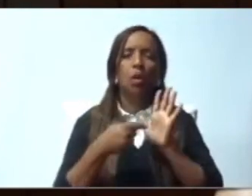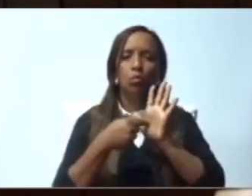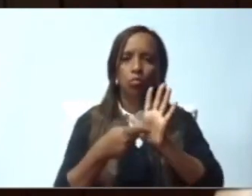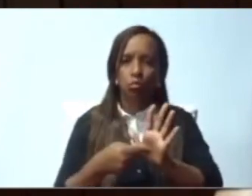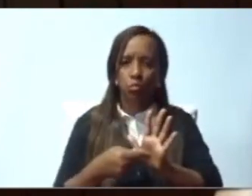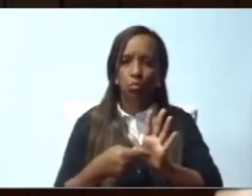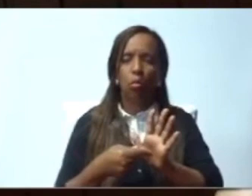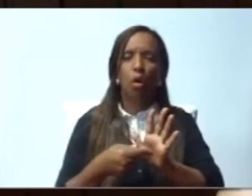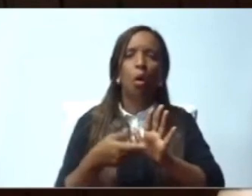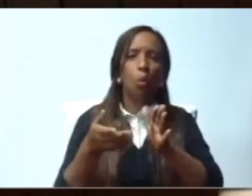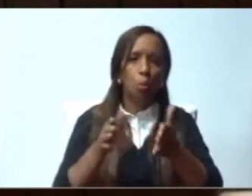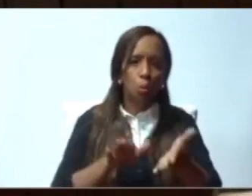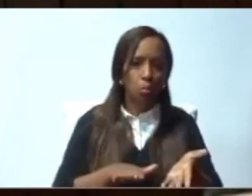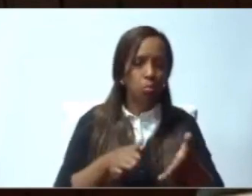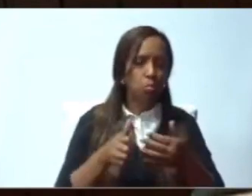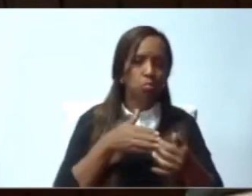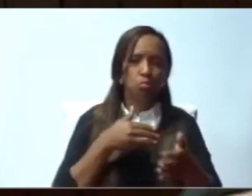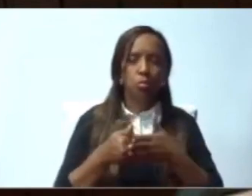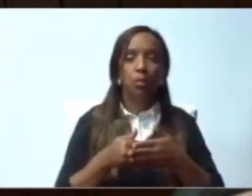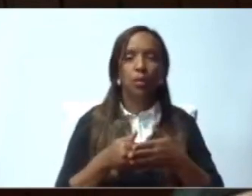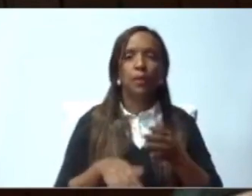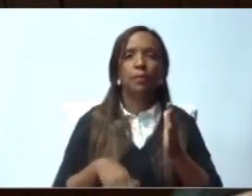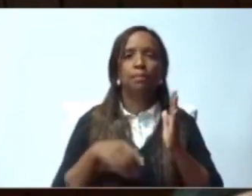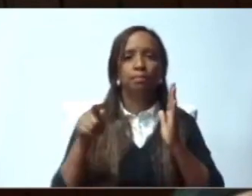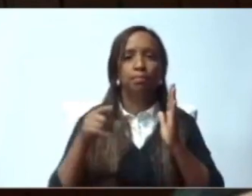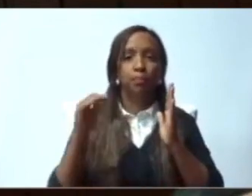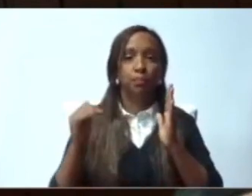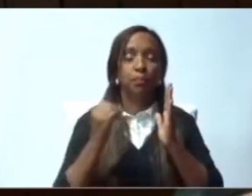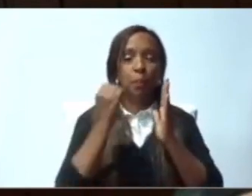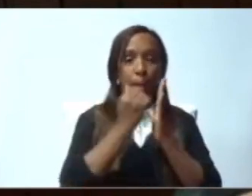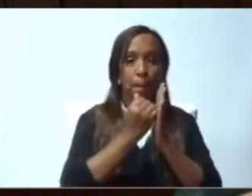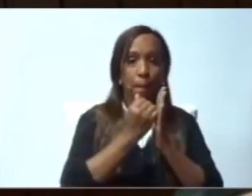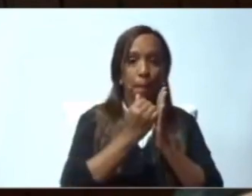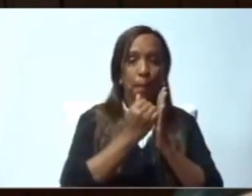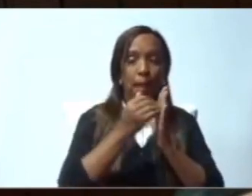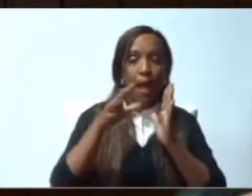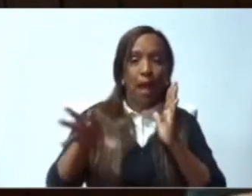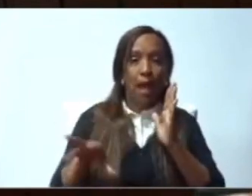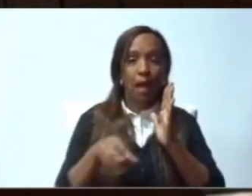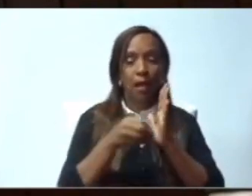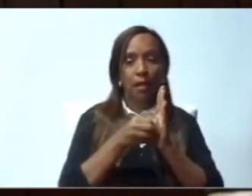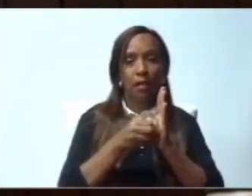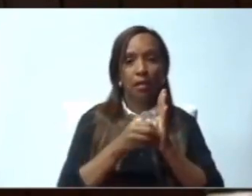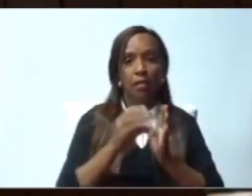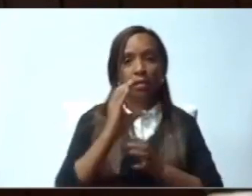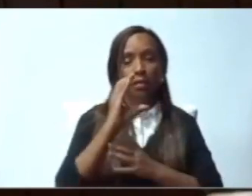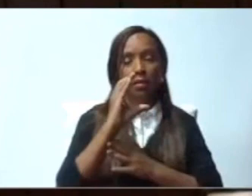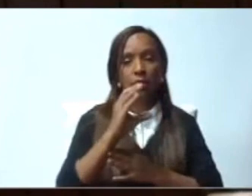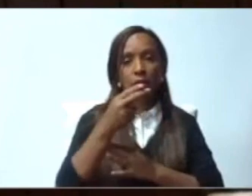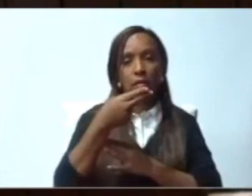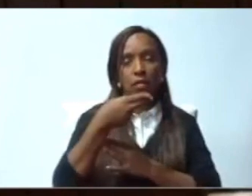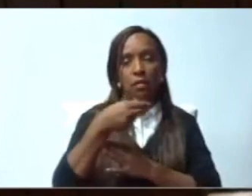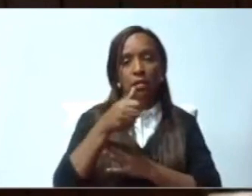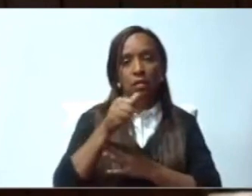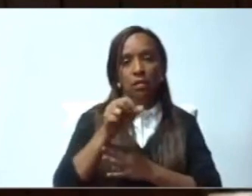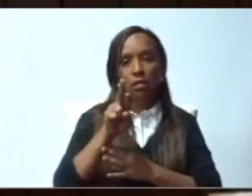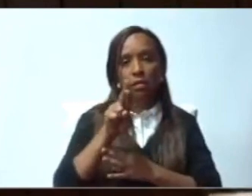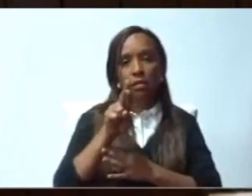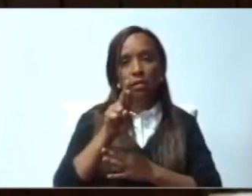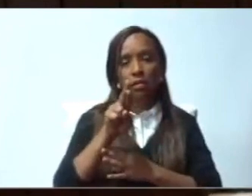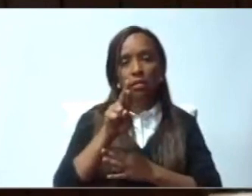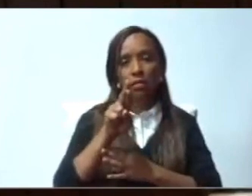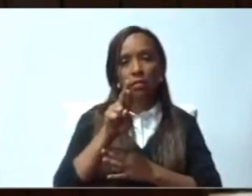Rodríguez, Cecilia García, y Charitín Goico, María del Rosario Goico